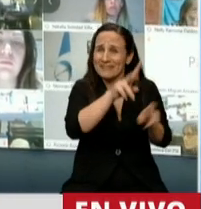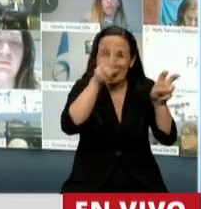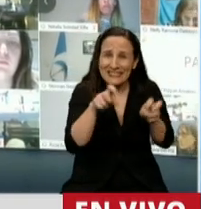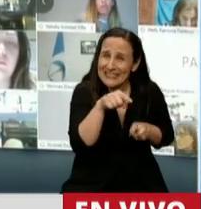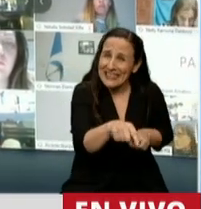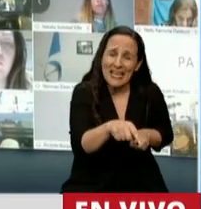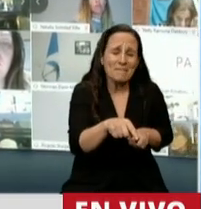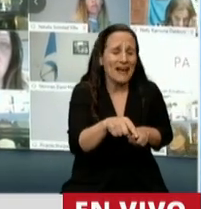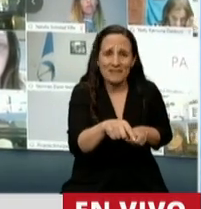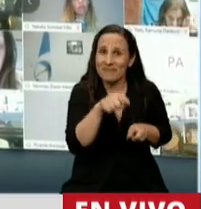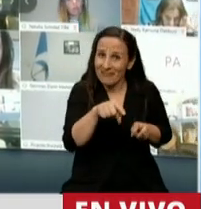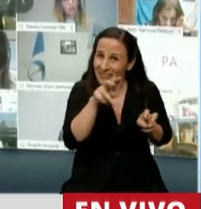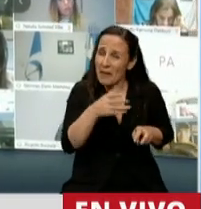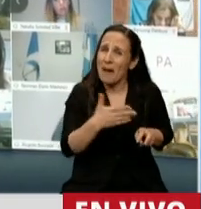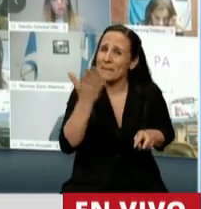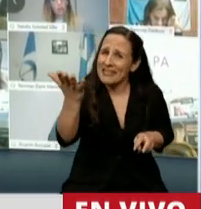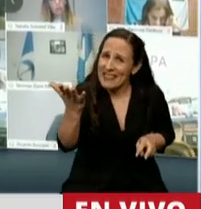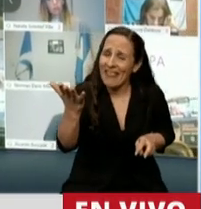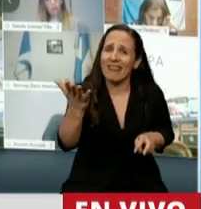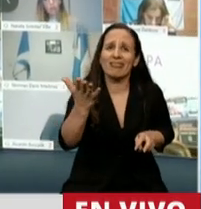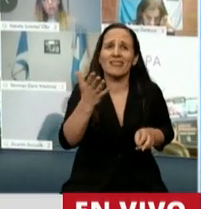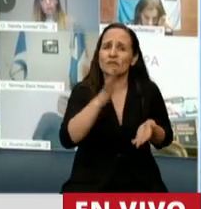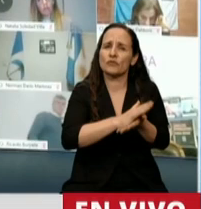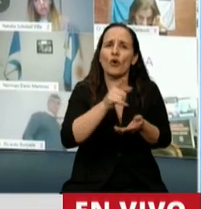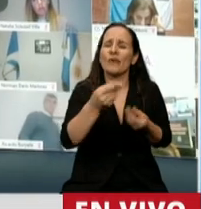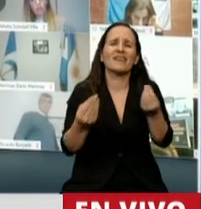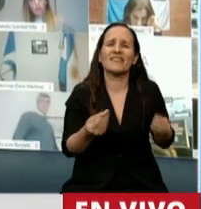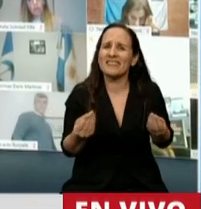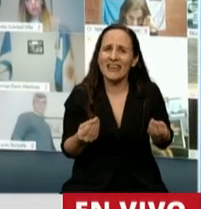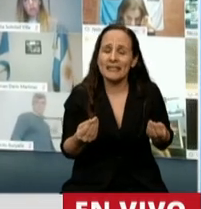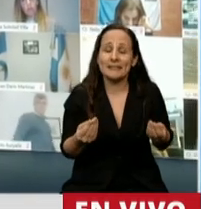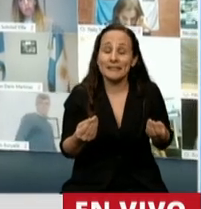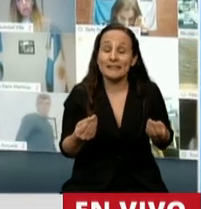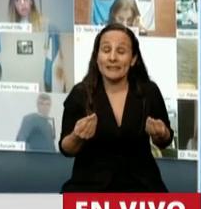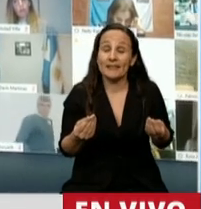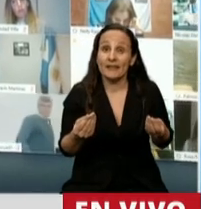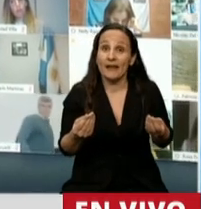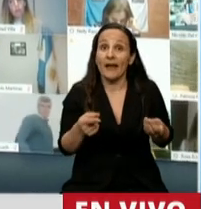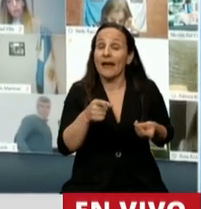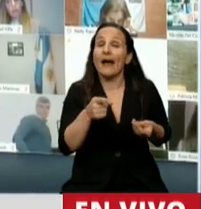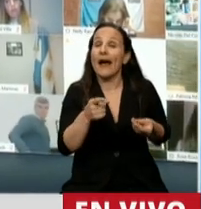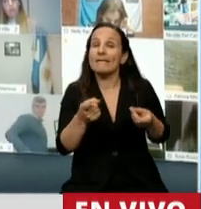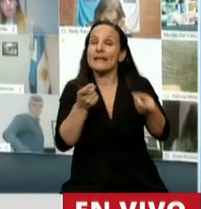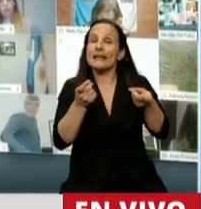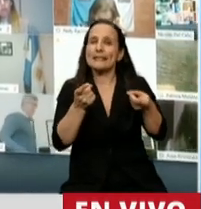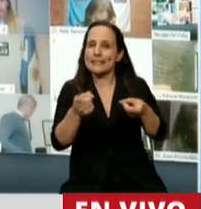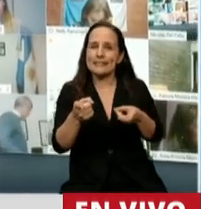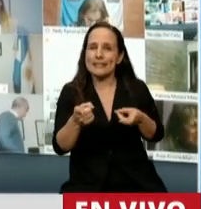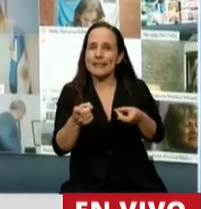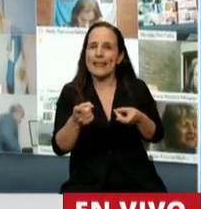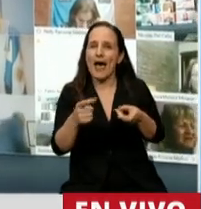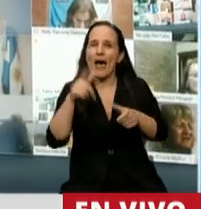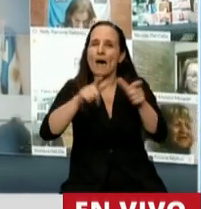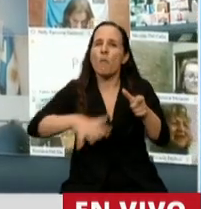con la necesidad, con la necesidad imperiosa de que el